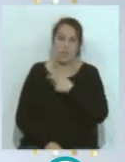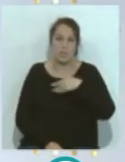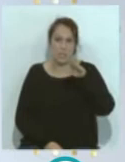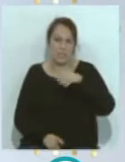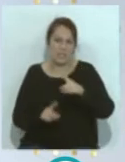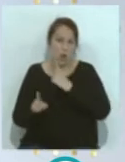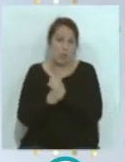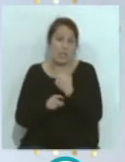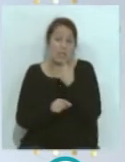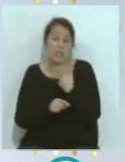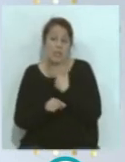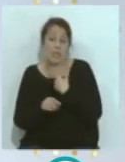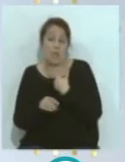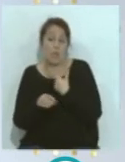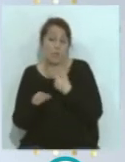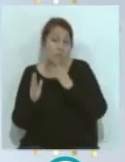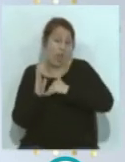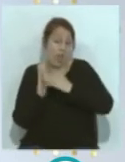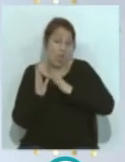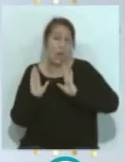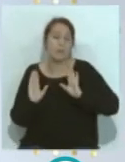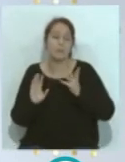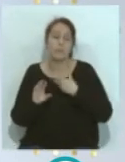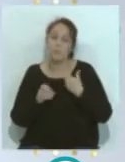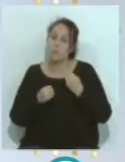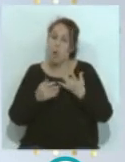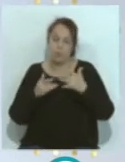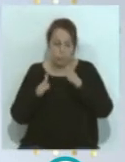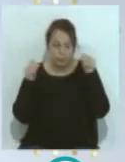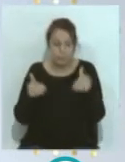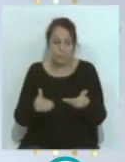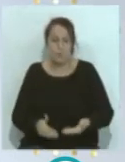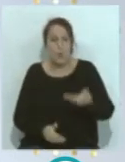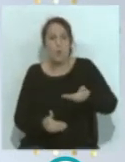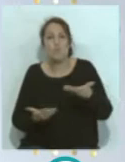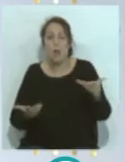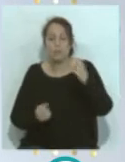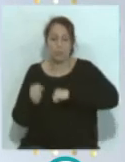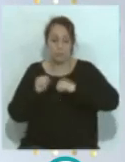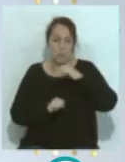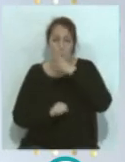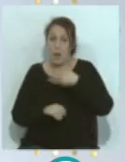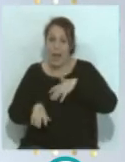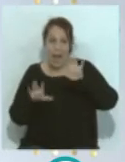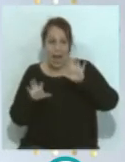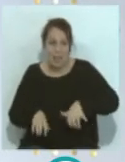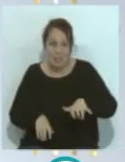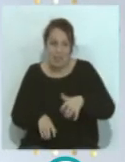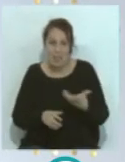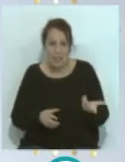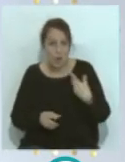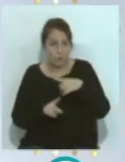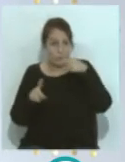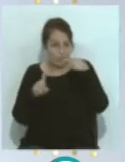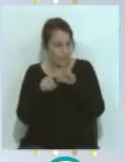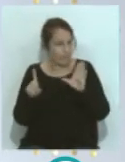futbolista francés, y cuanto antes centrarse en lo gradamente importante que es la competición, porque el CAI todavía no ha conseguido el